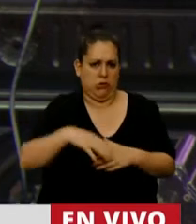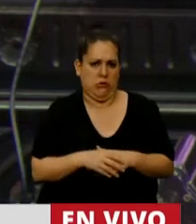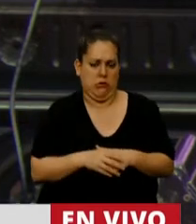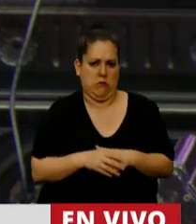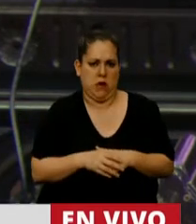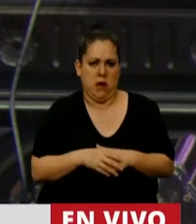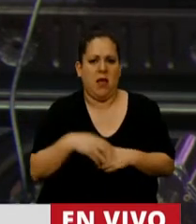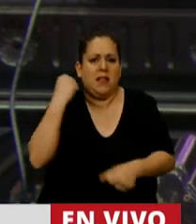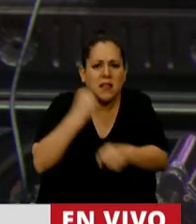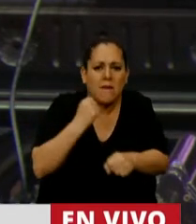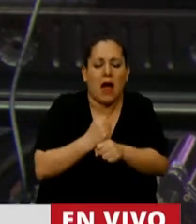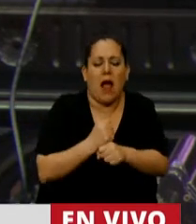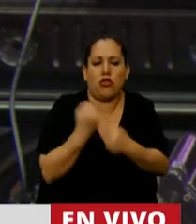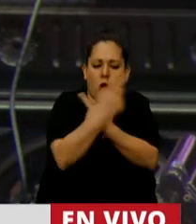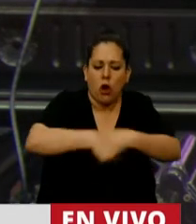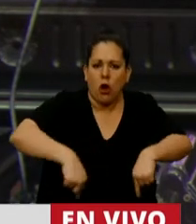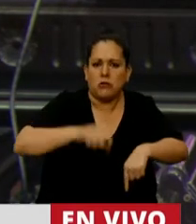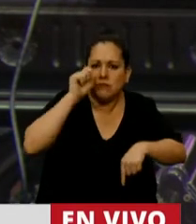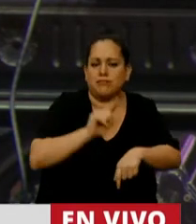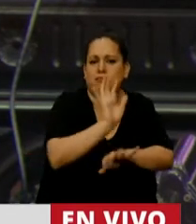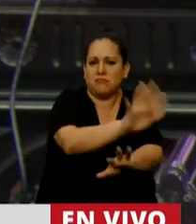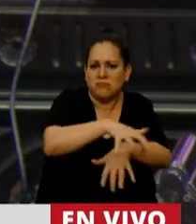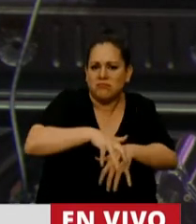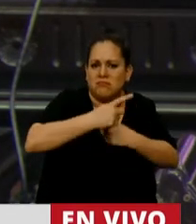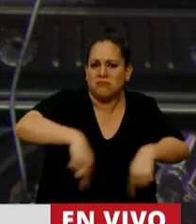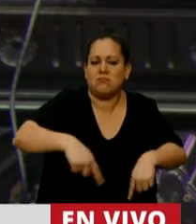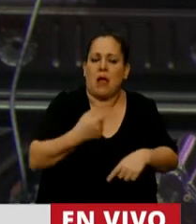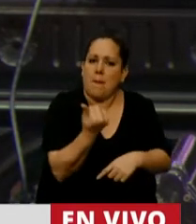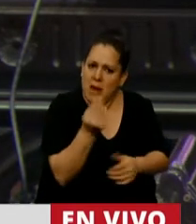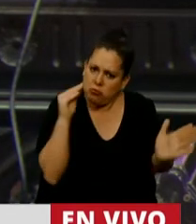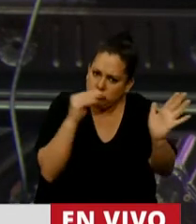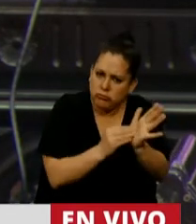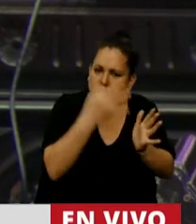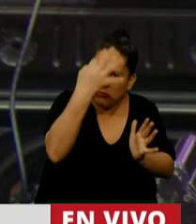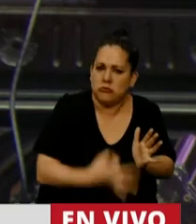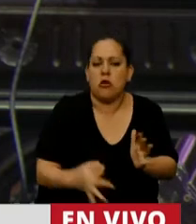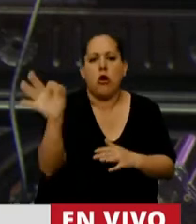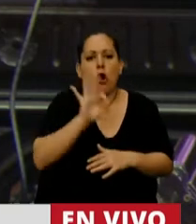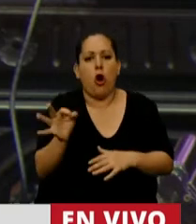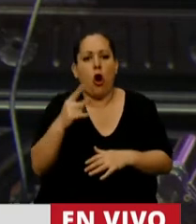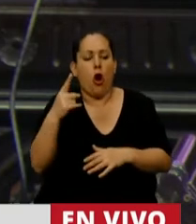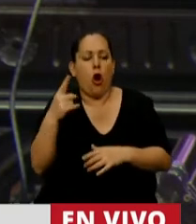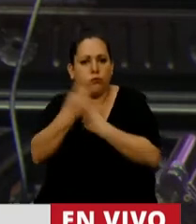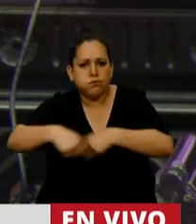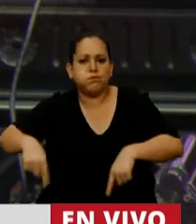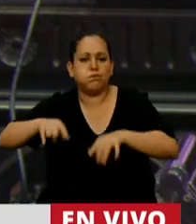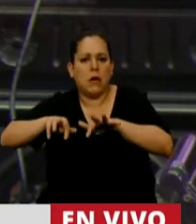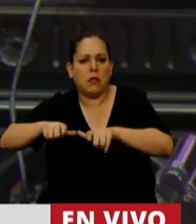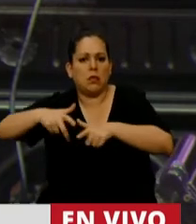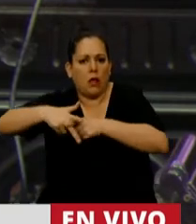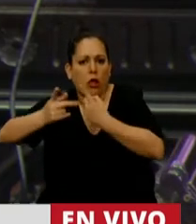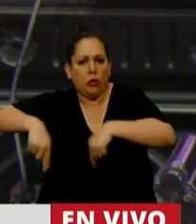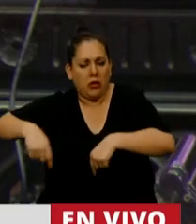agregar valor a nuestros productos, sobre todo de la agroindustria, de la economía y del conocimiento, que somos potencia ya latinoamericana.